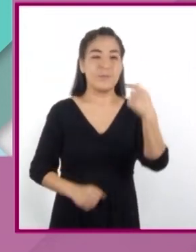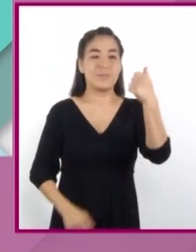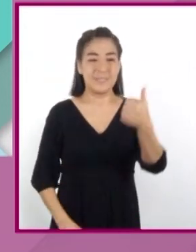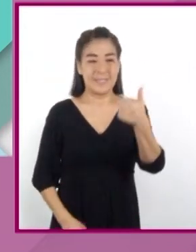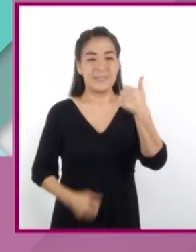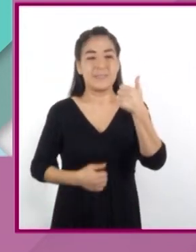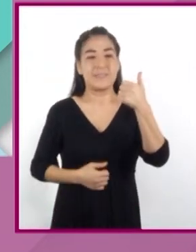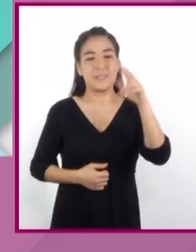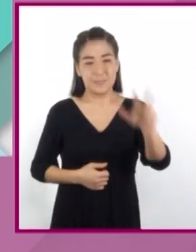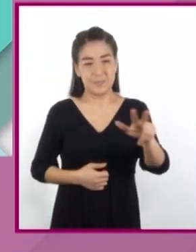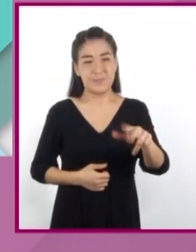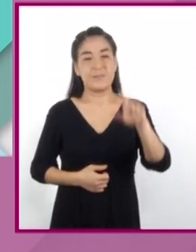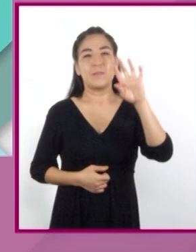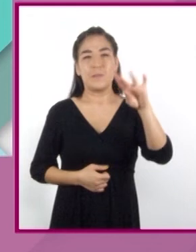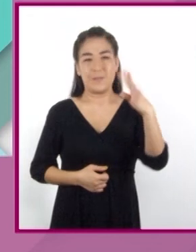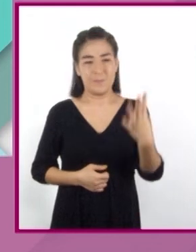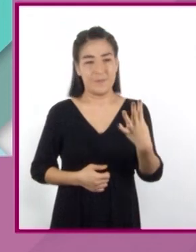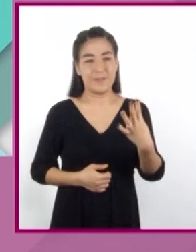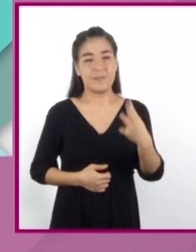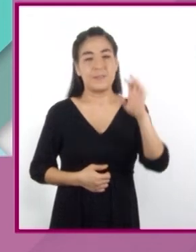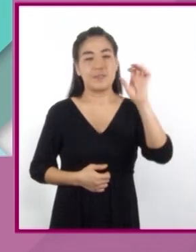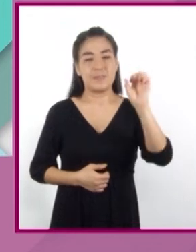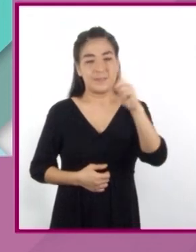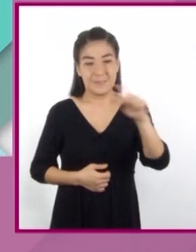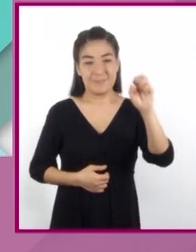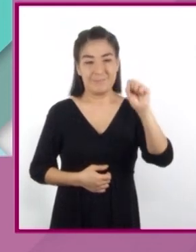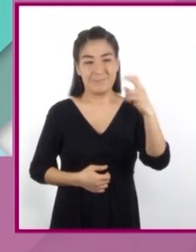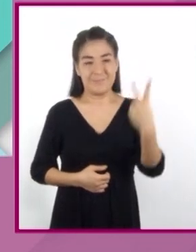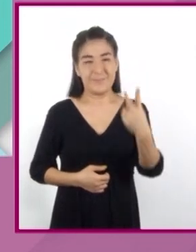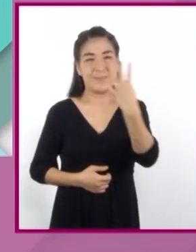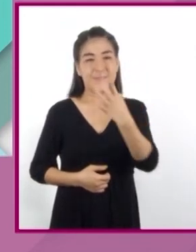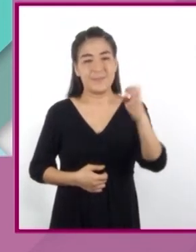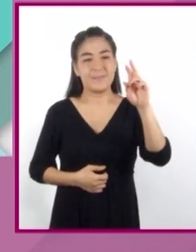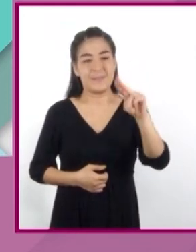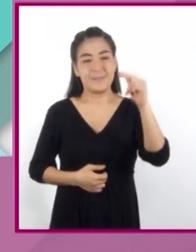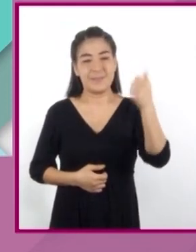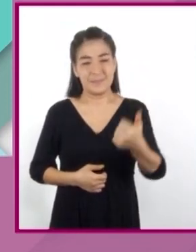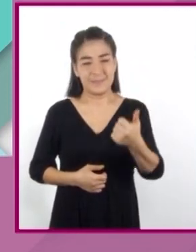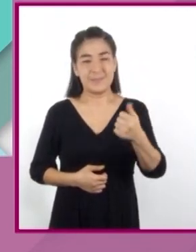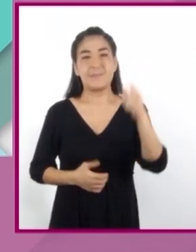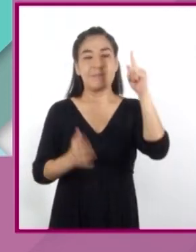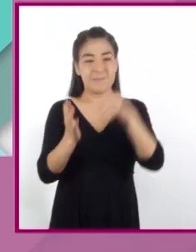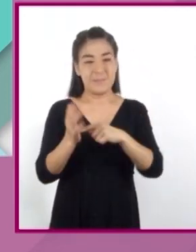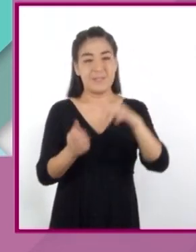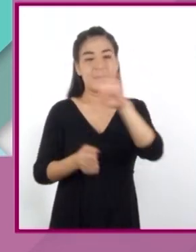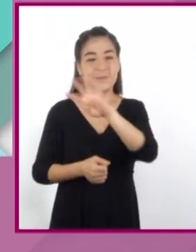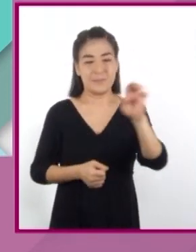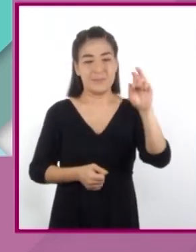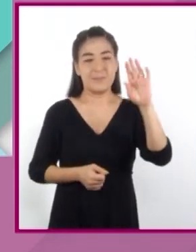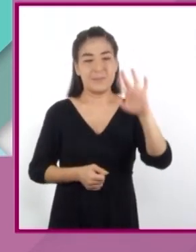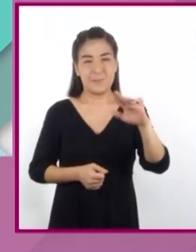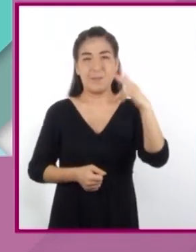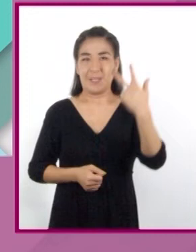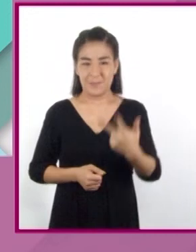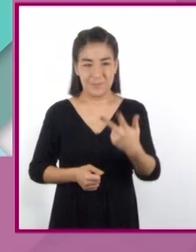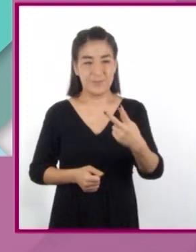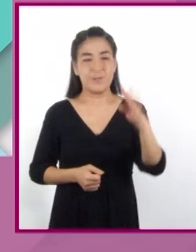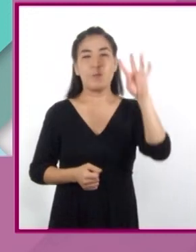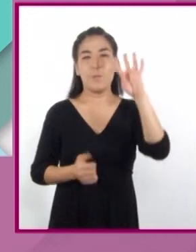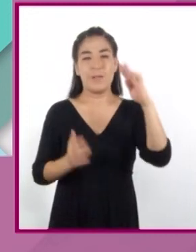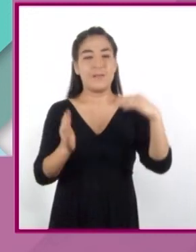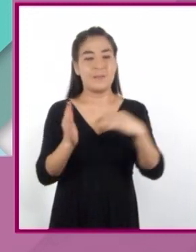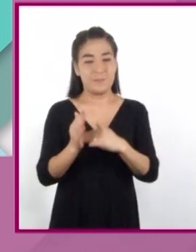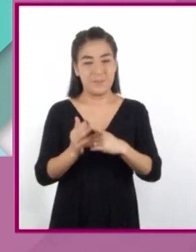18, 54, 162, 486, 1458